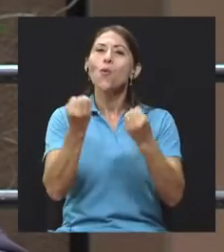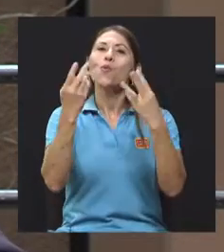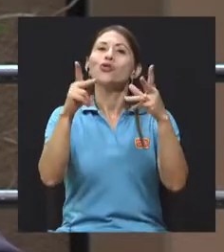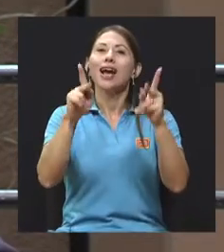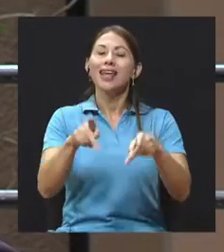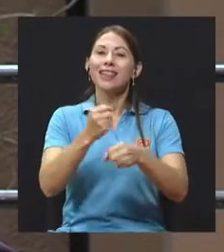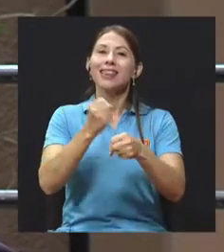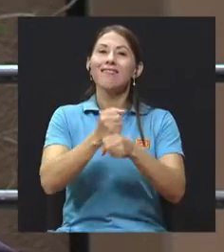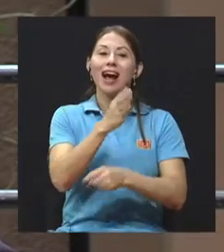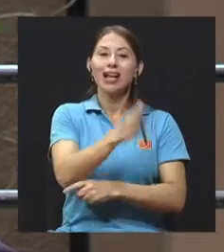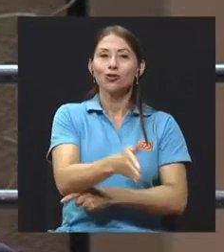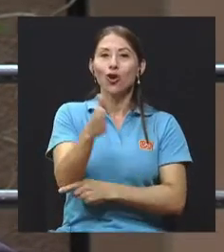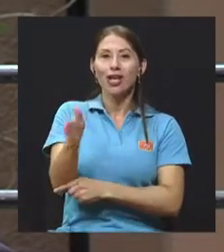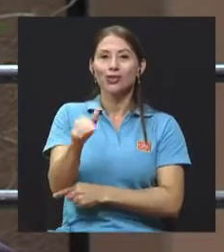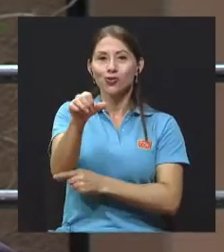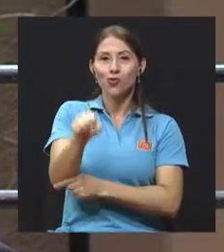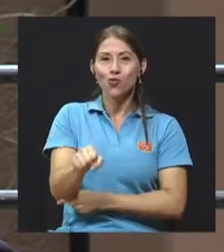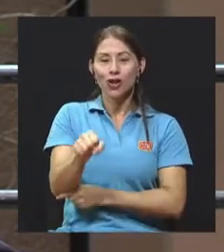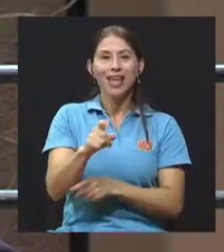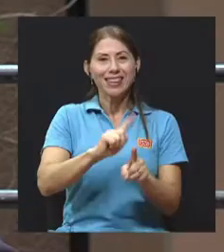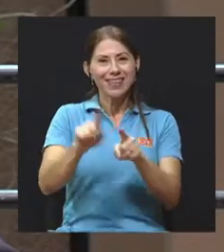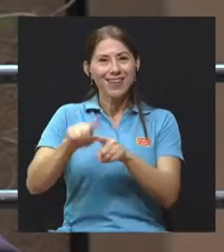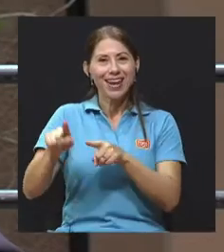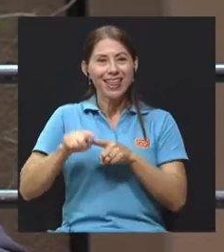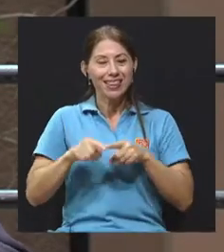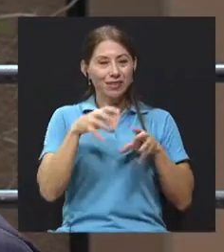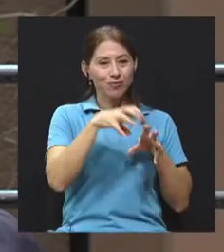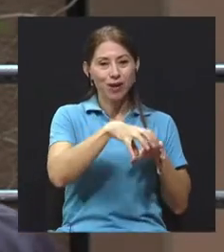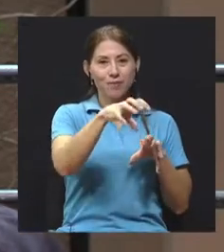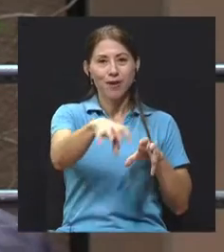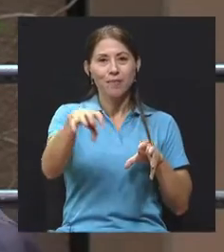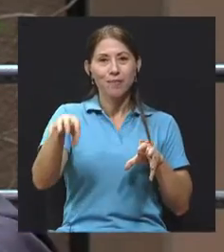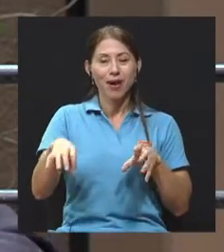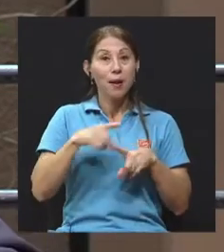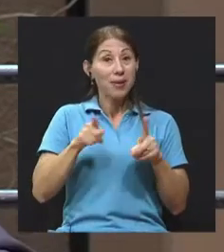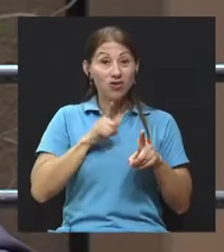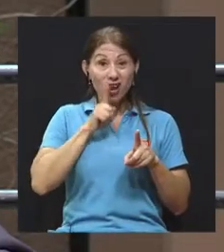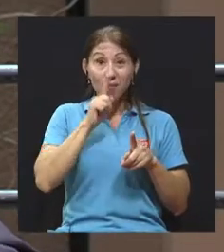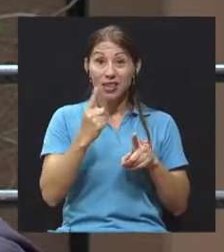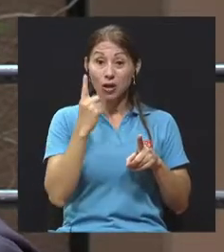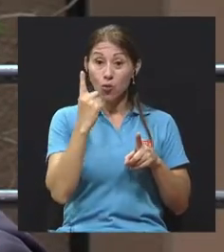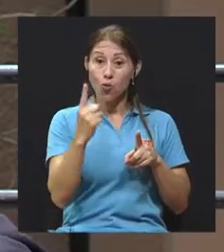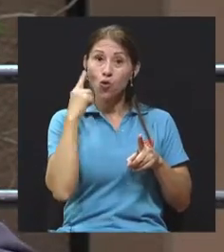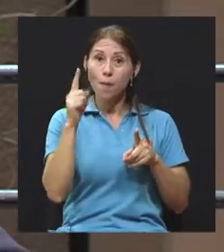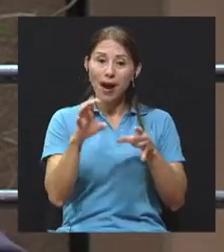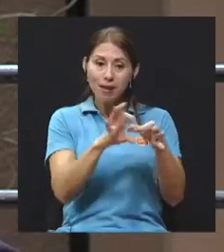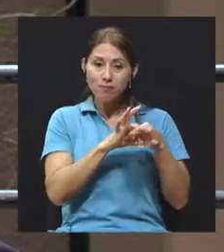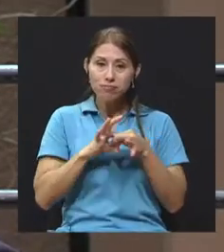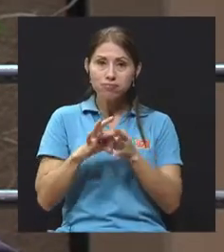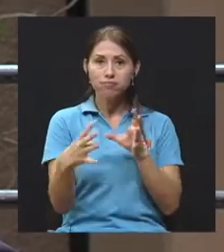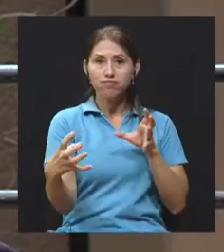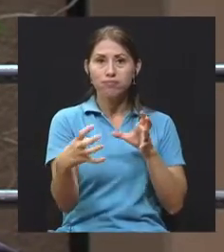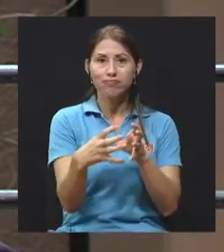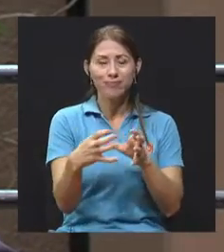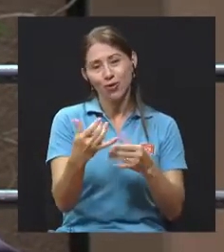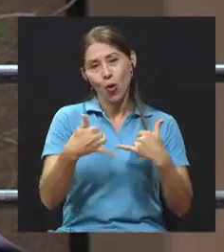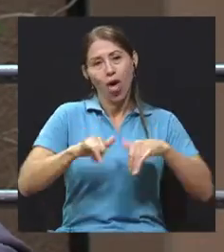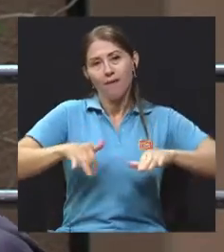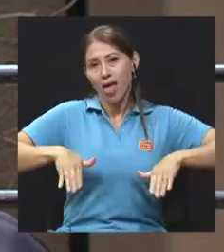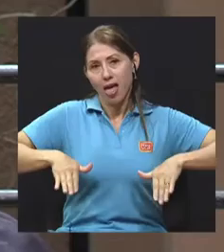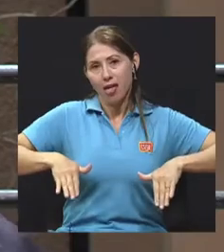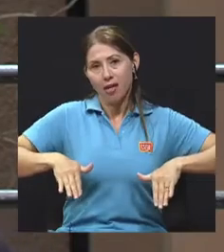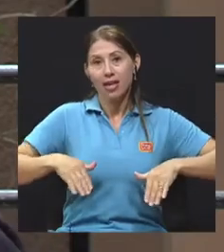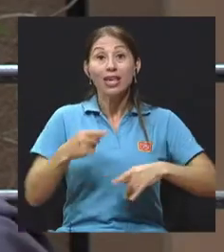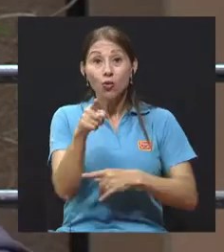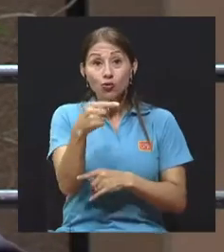trabajamos en diferentes frentes, pero todavía no hay uno para poder integrar todos los sistemas. Así es como funciona una finca